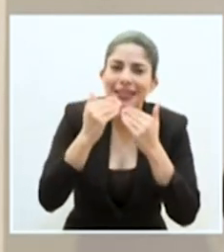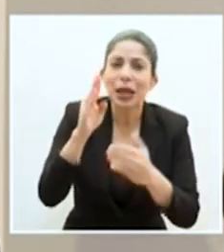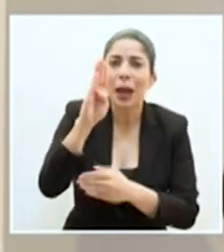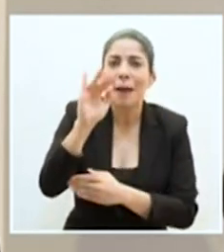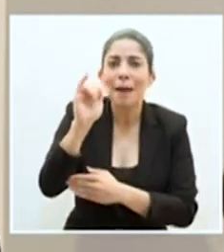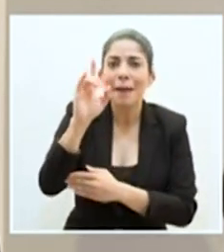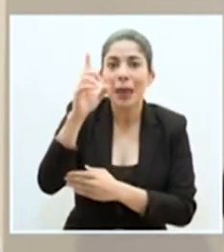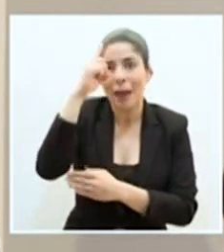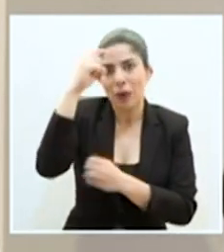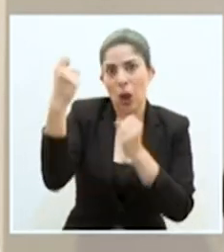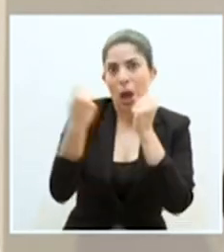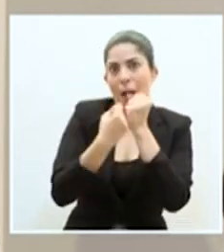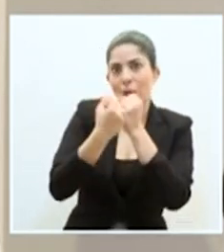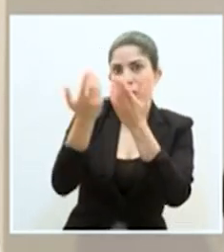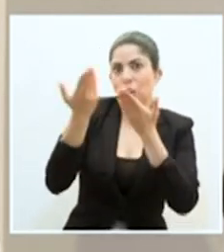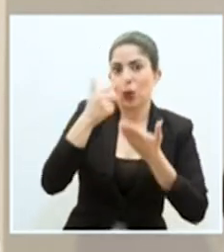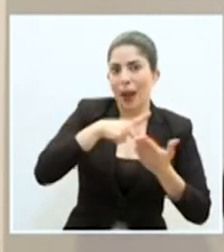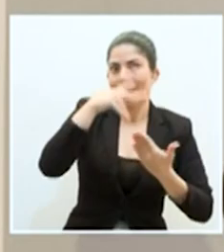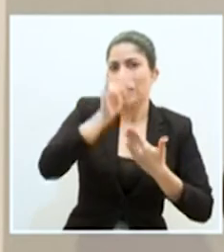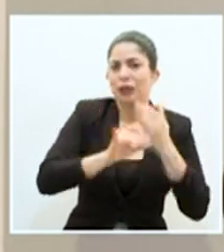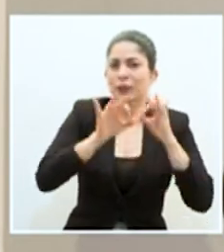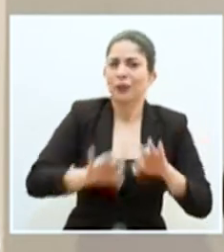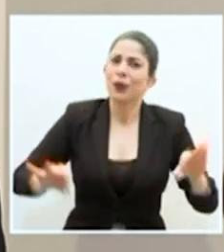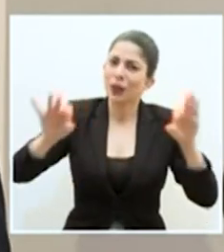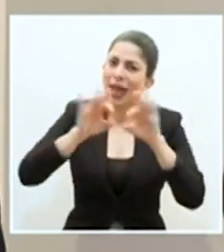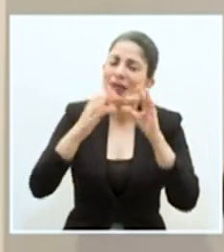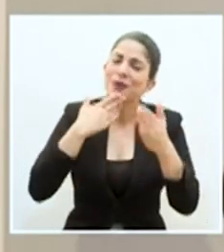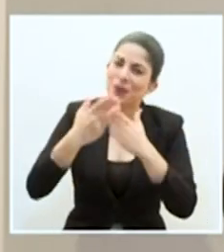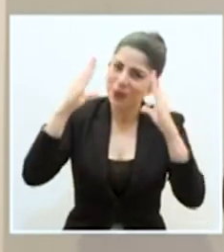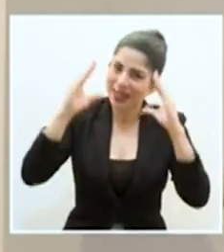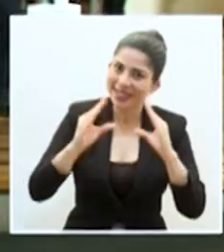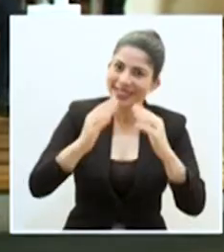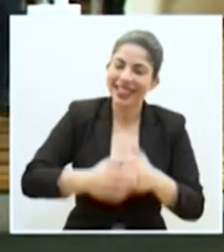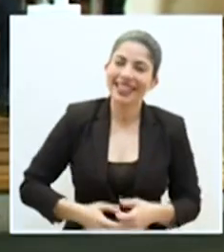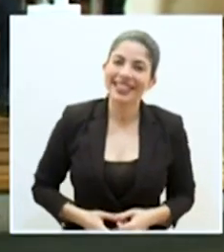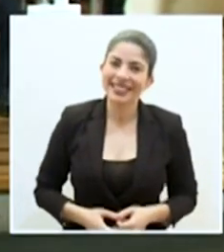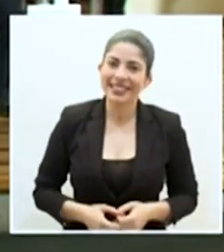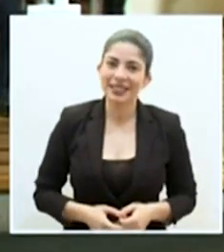BID por el apoyo que nos ha dado también en este proyecto tan importante. Muy buenas tardes.